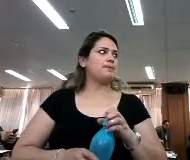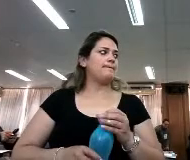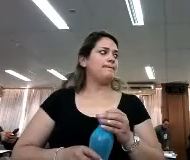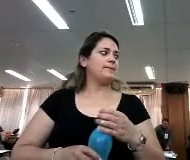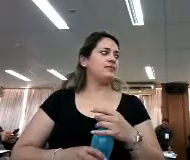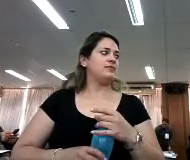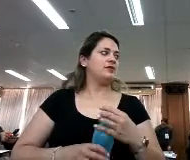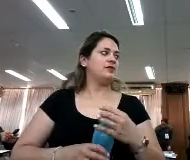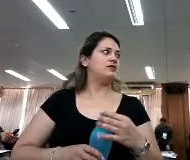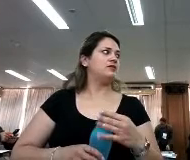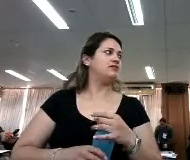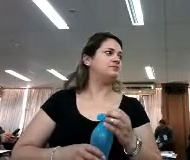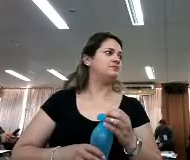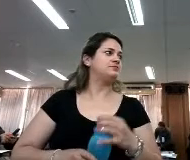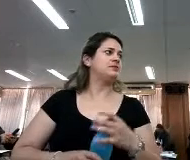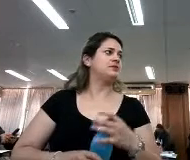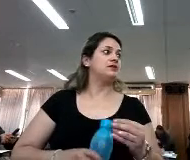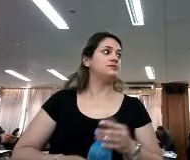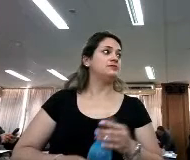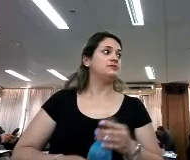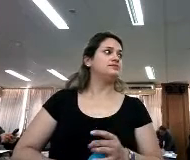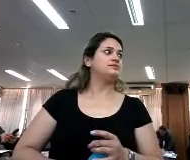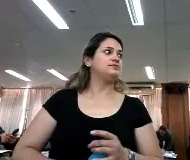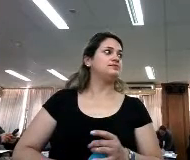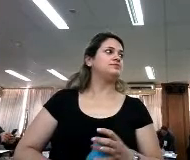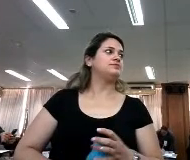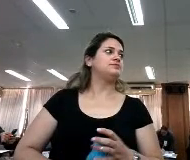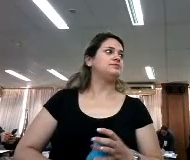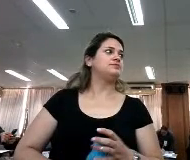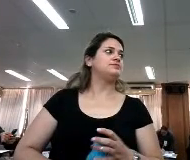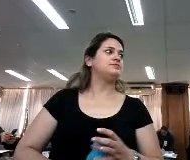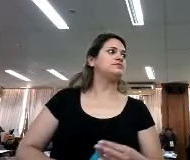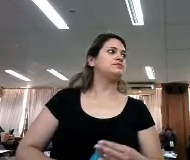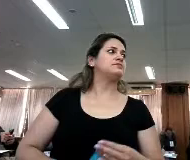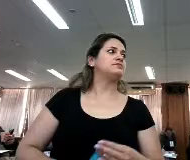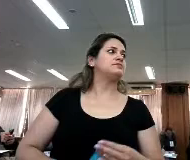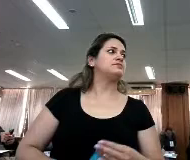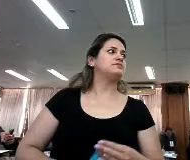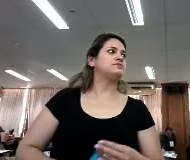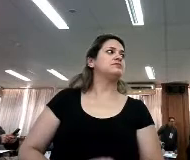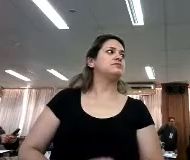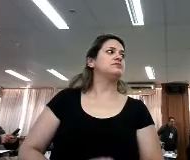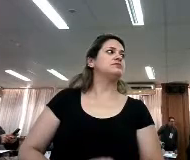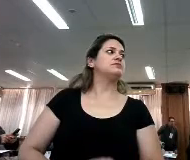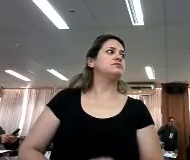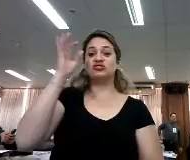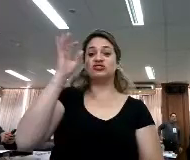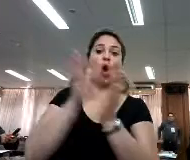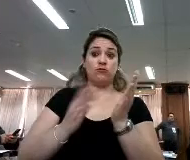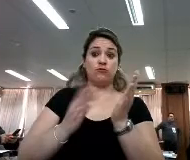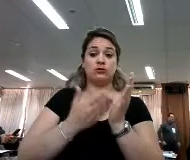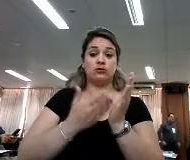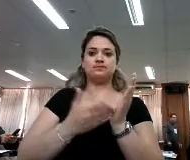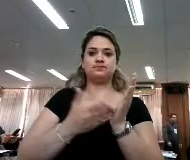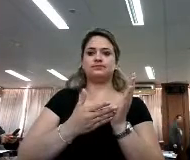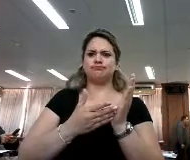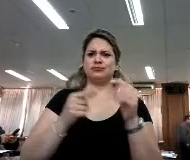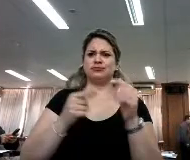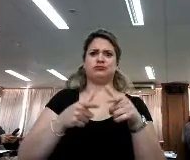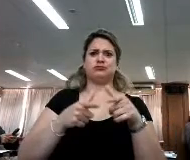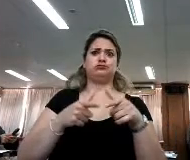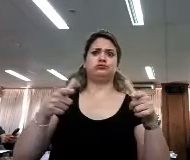Yo coincido que el audiolibro tiene mucha potencialidad, que creo que va a crecer mucho